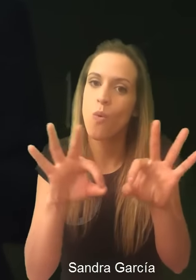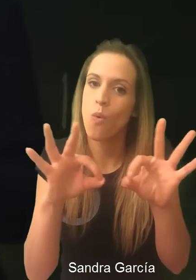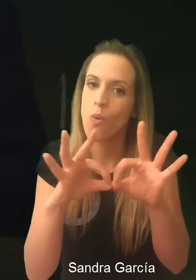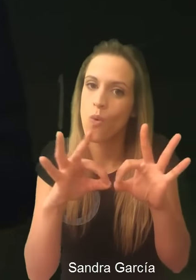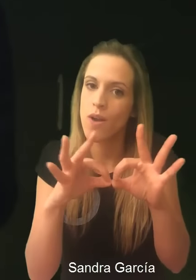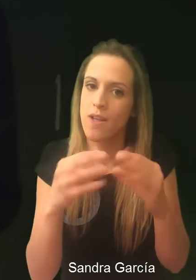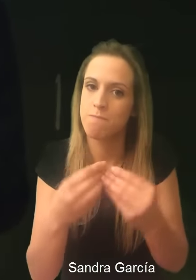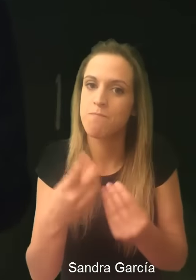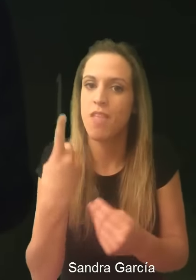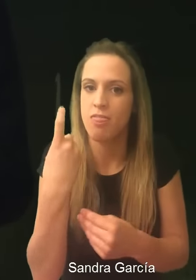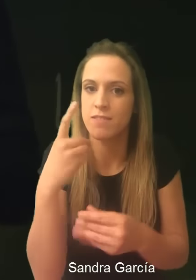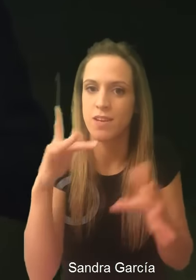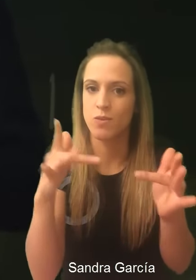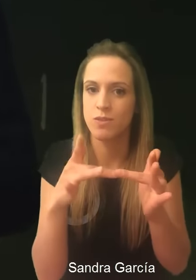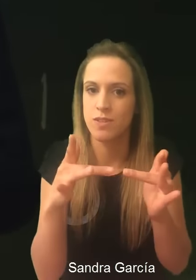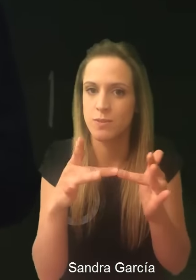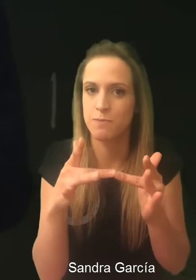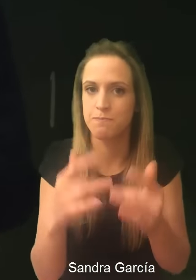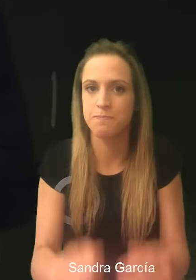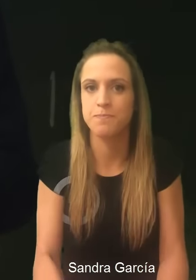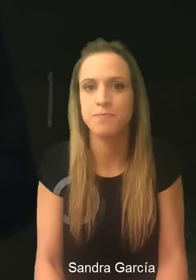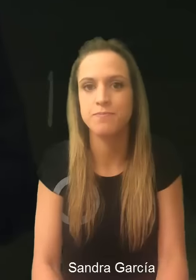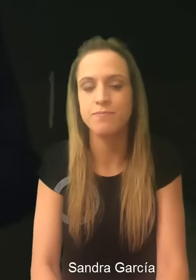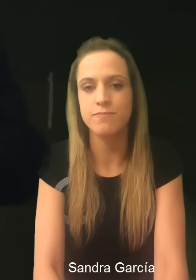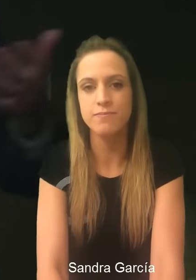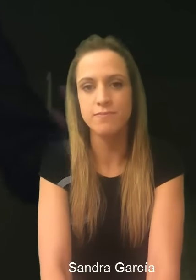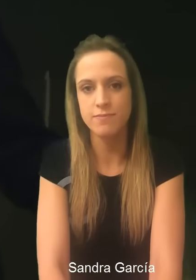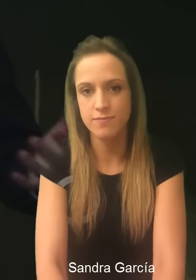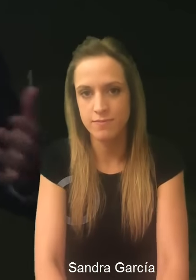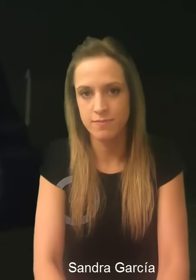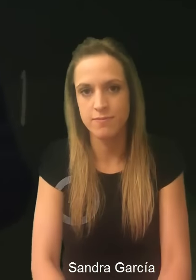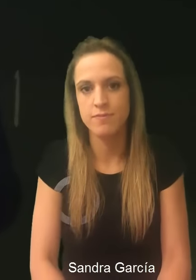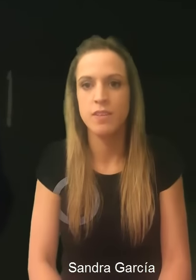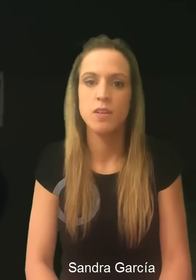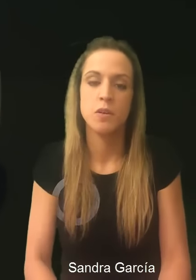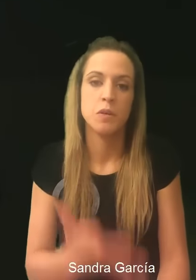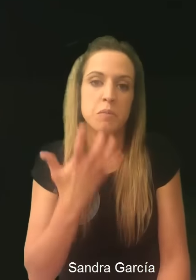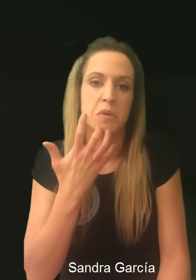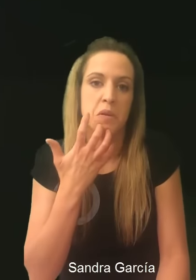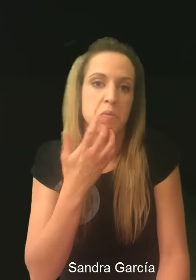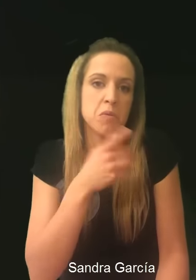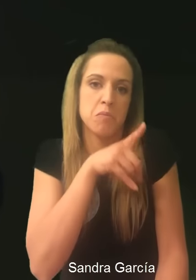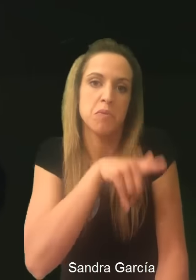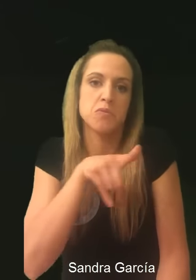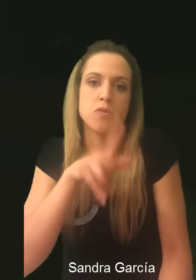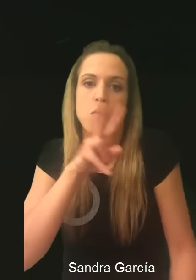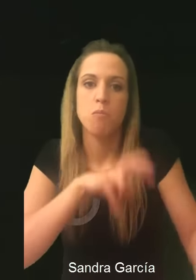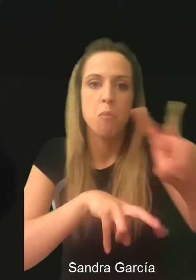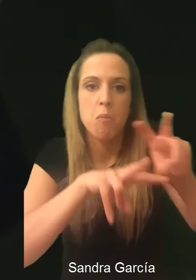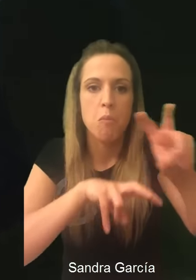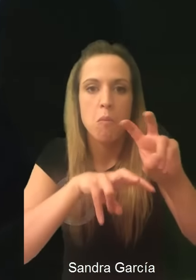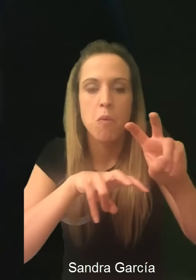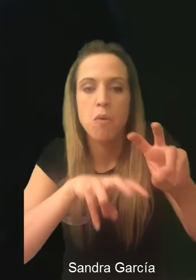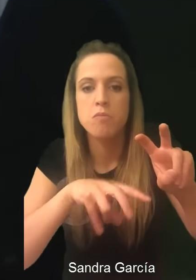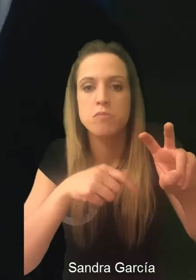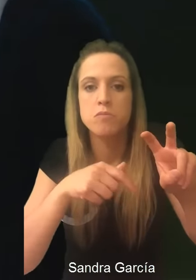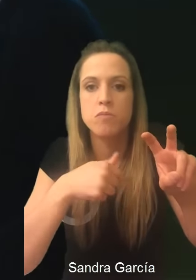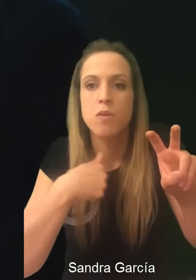y para que, bueno, te dé la visibilidad ante todos los que buscan, por ejemplo, una antenista.